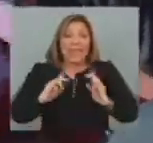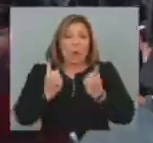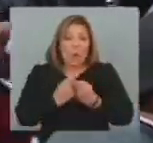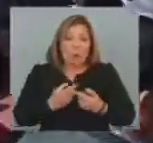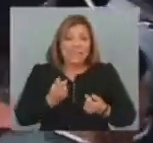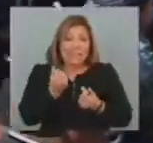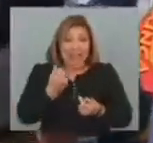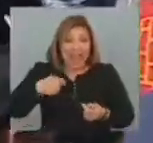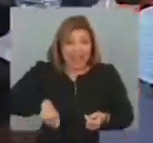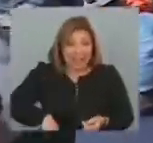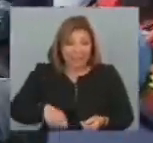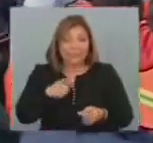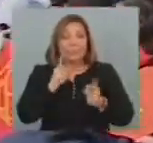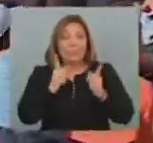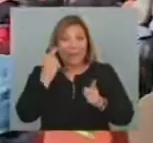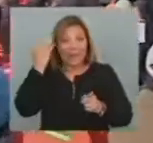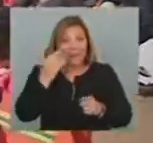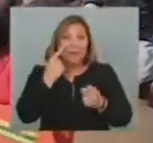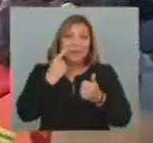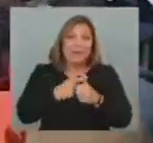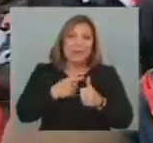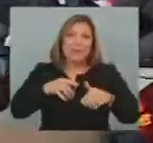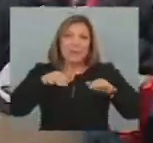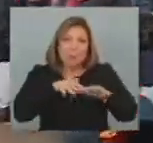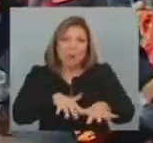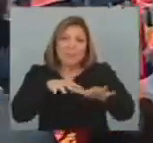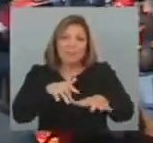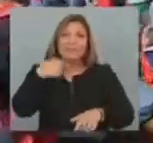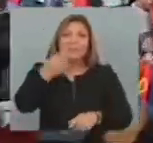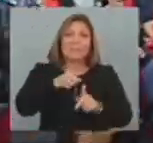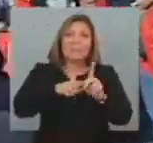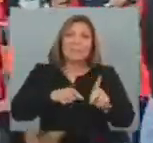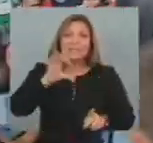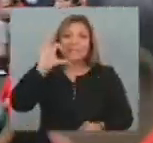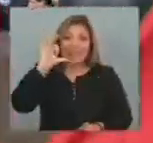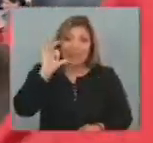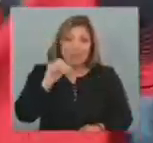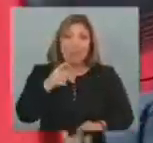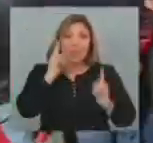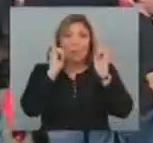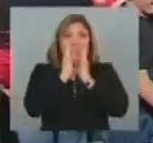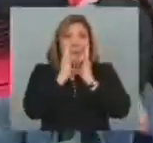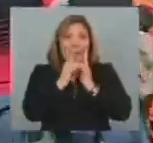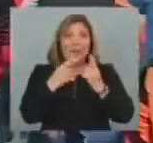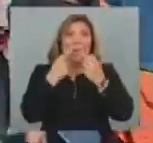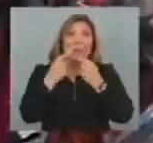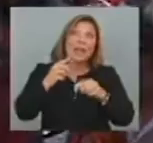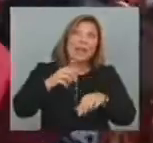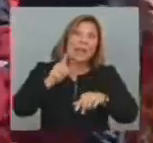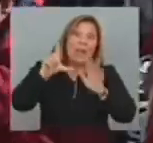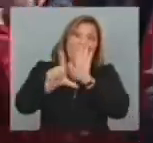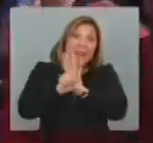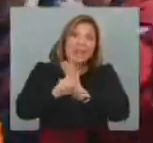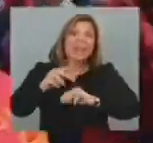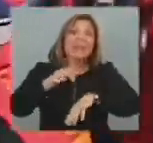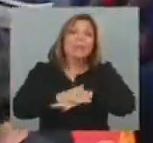asamblea Además buscó Definir Una serie De movilizaciones Para el mes De septiembre Cuando el parlamento Trate la ley De responsabilidad